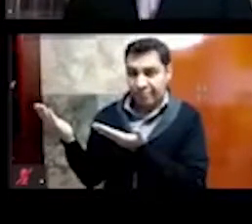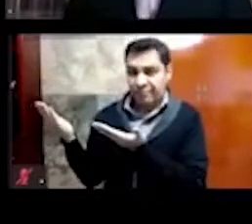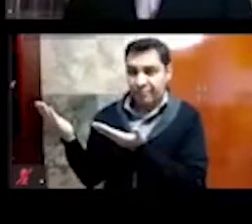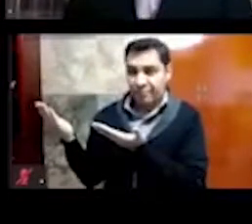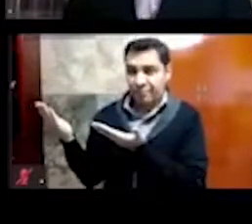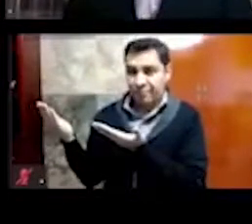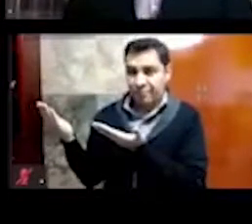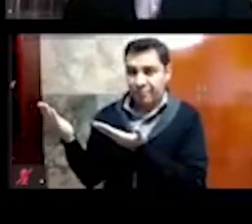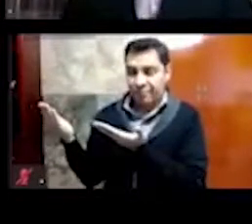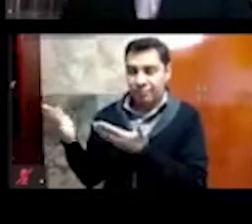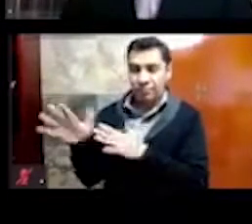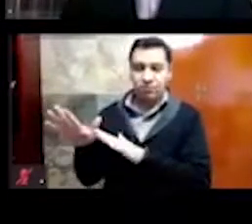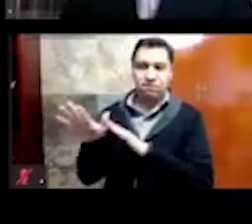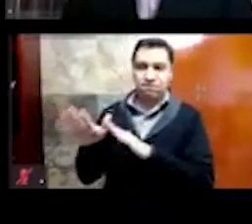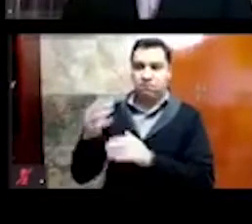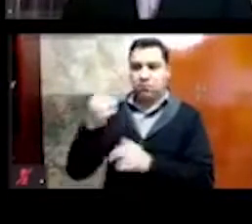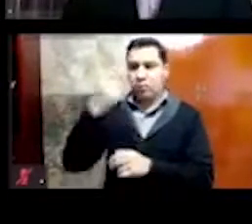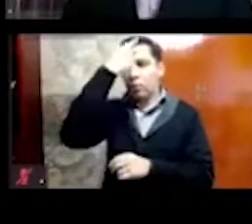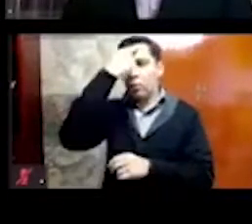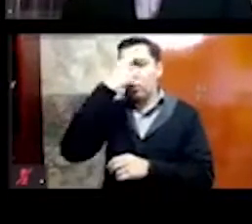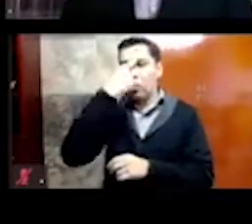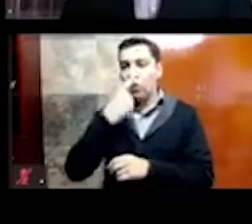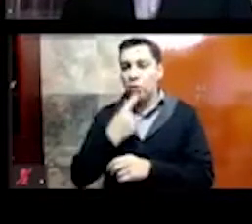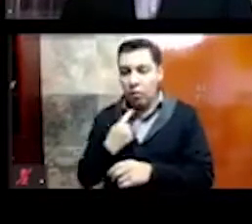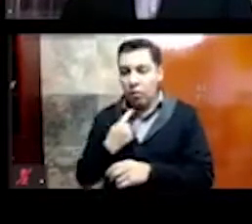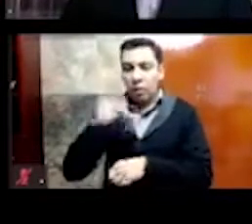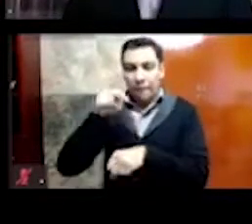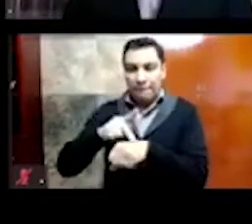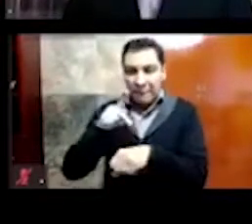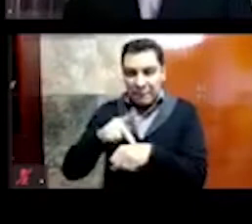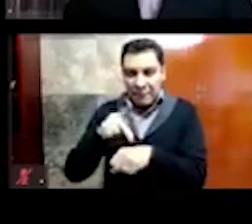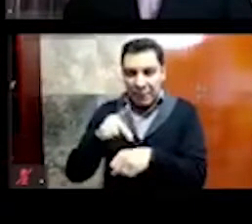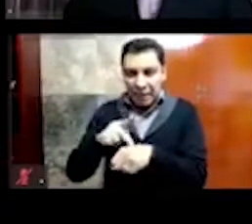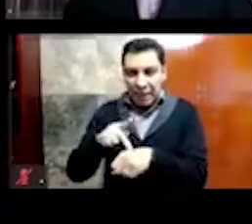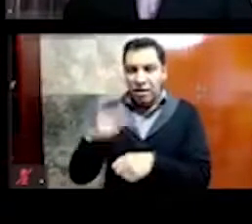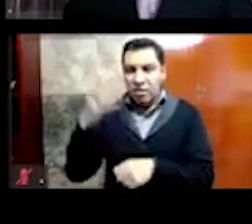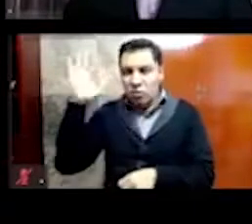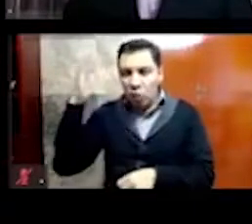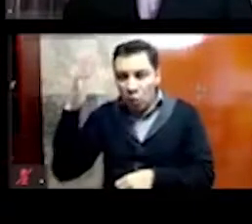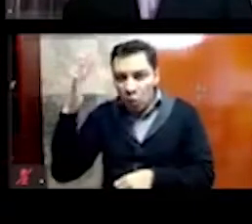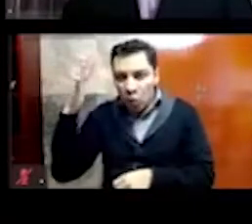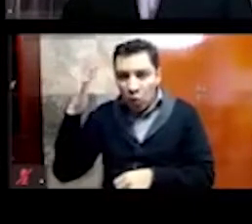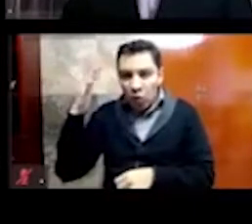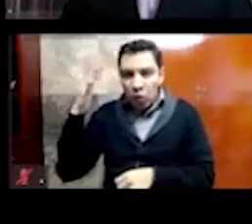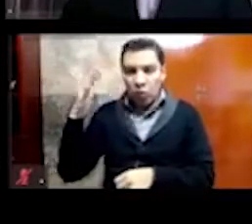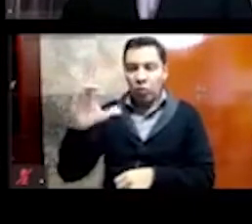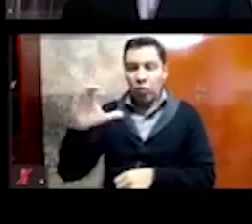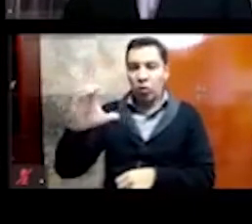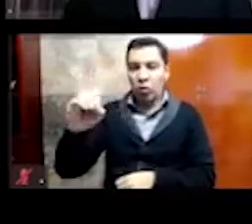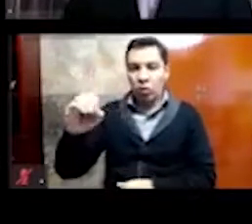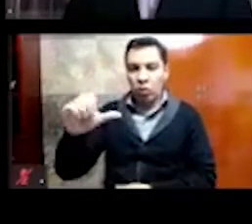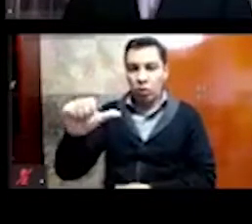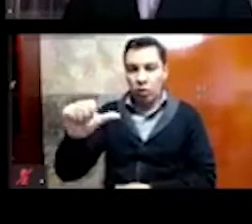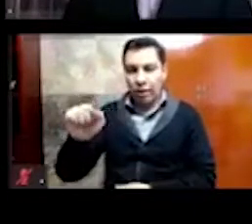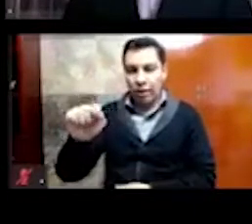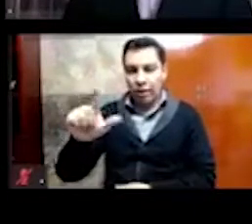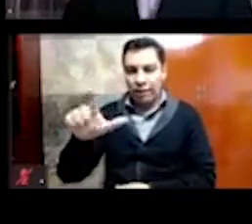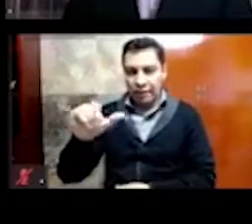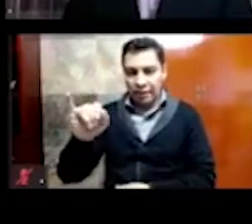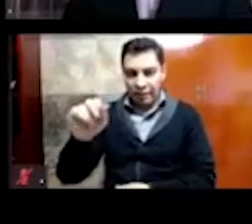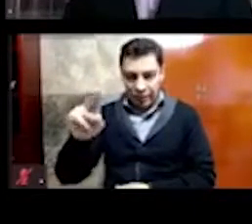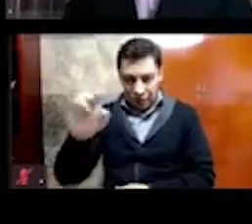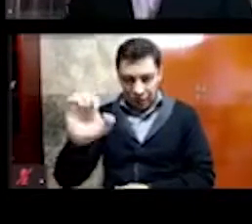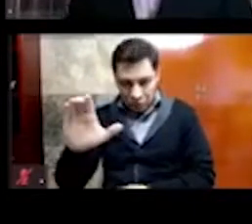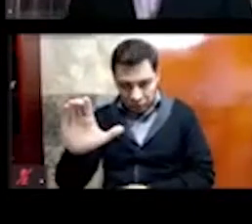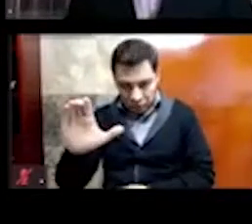maravillosas esculturas, que son la Coatlicue, y la Piedra del Sol, la Piedra de Tizo, y la Coyolzau, que de ahorita,